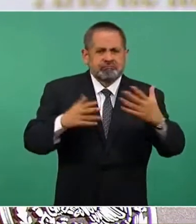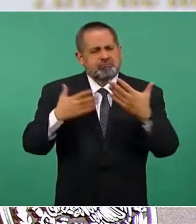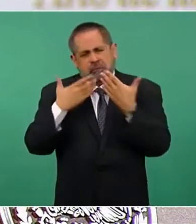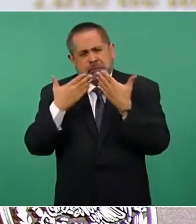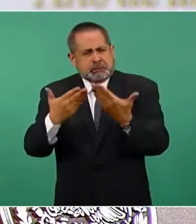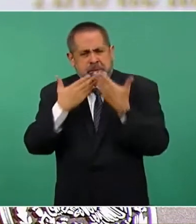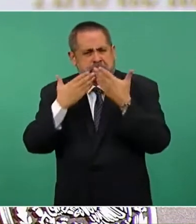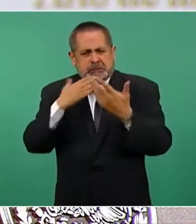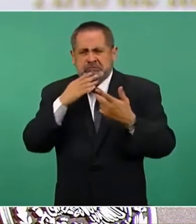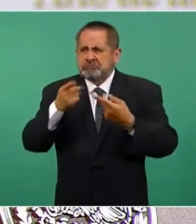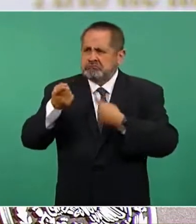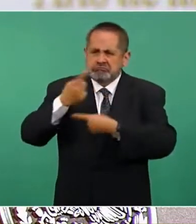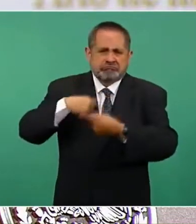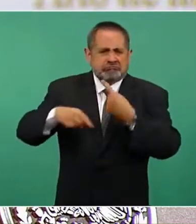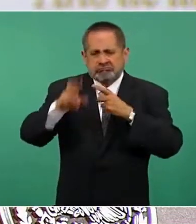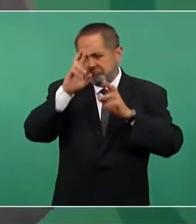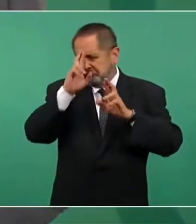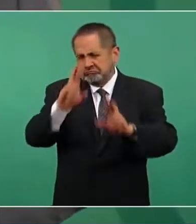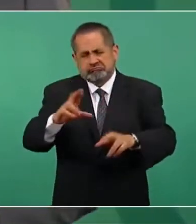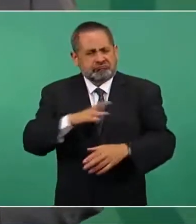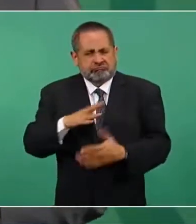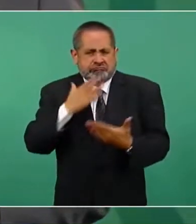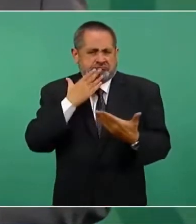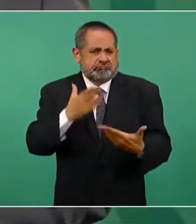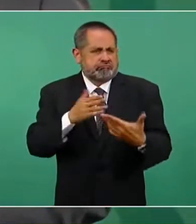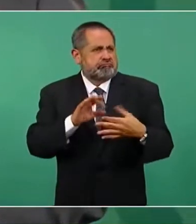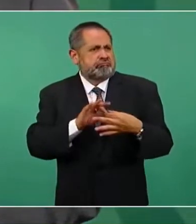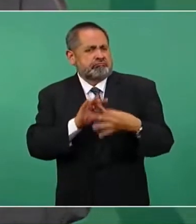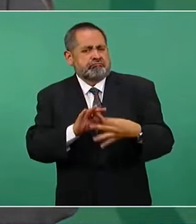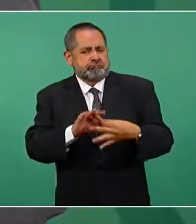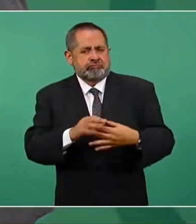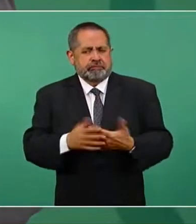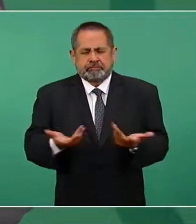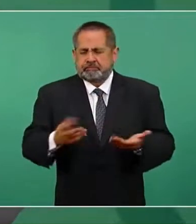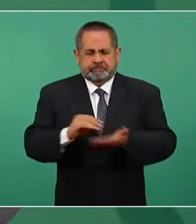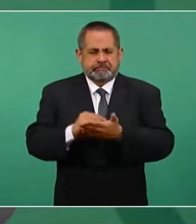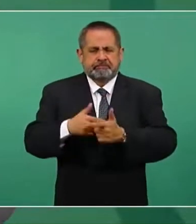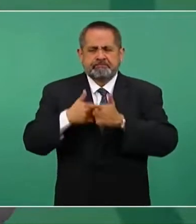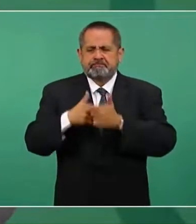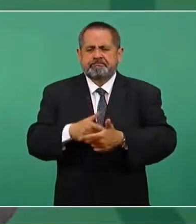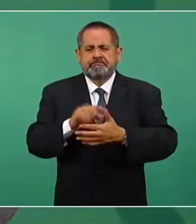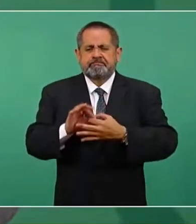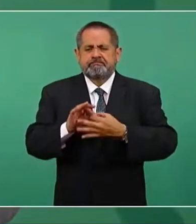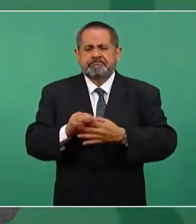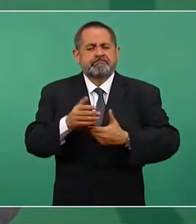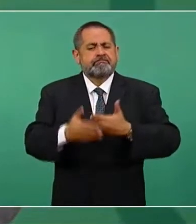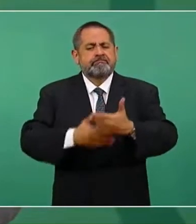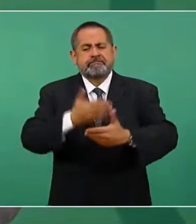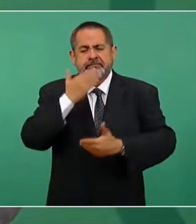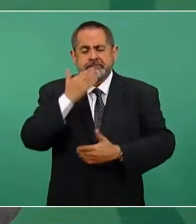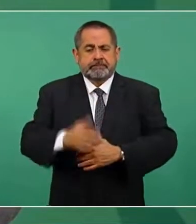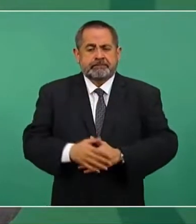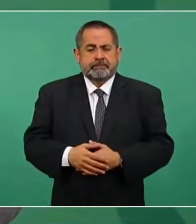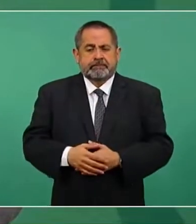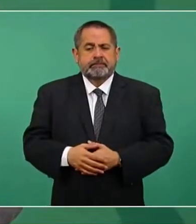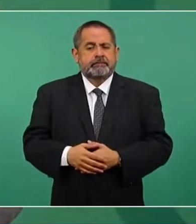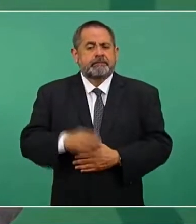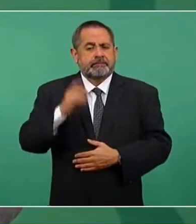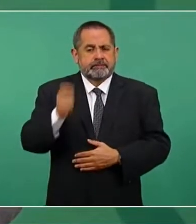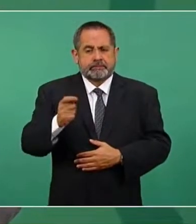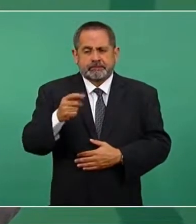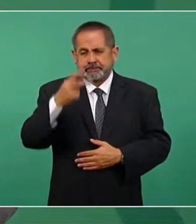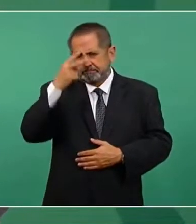se va a mantener esa política. México es